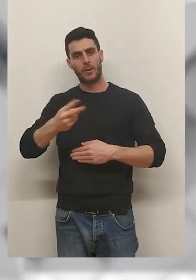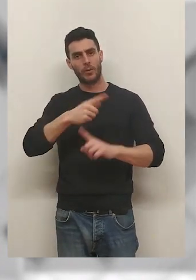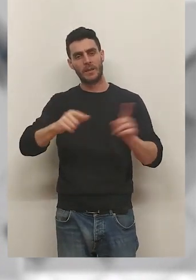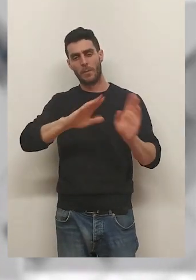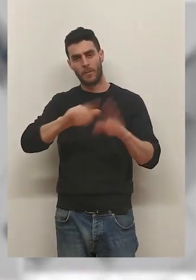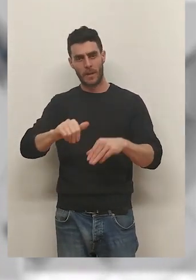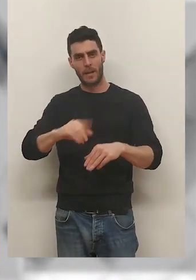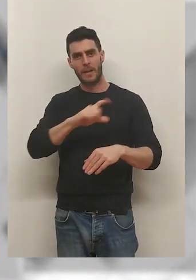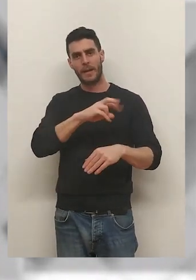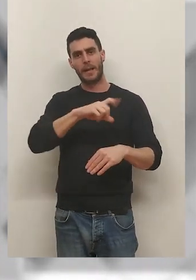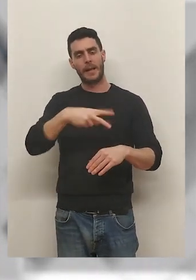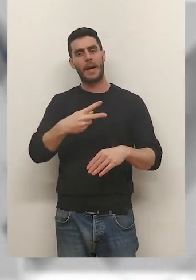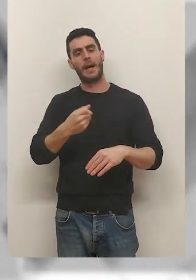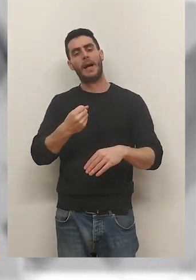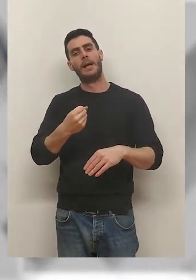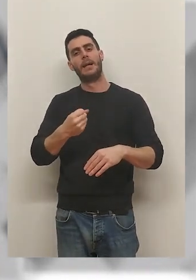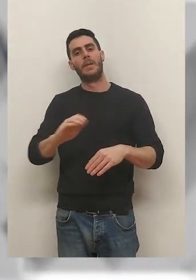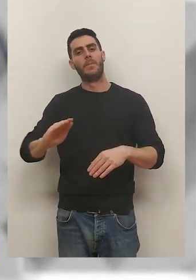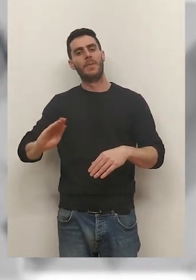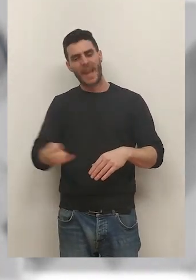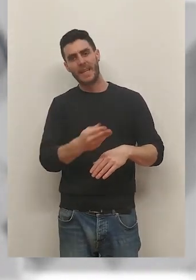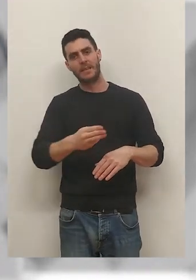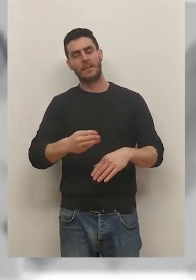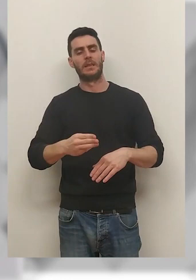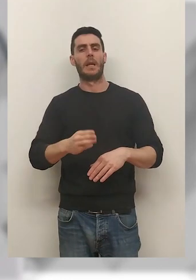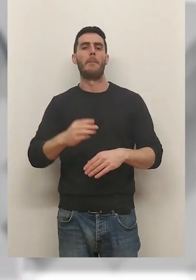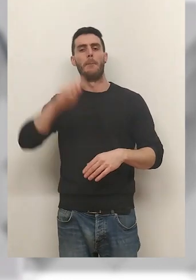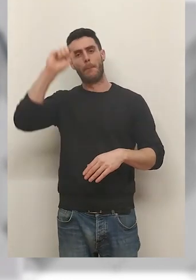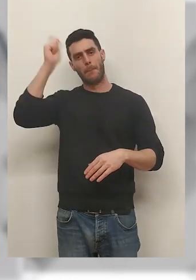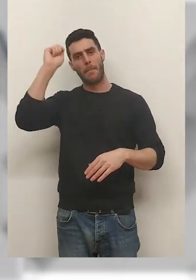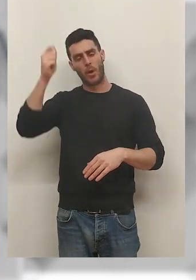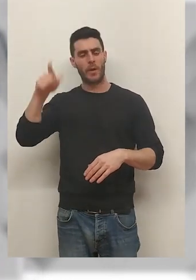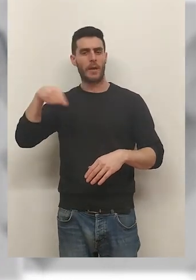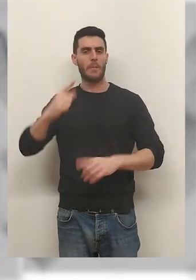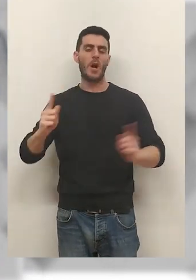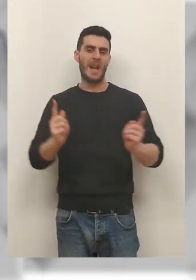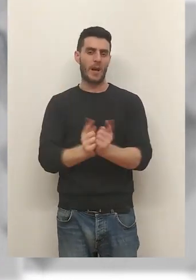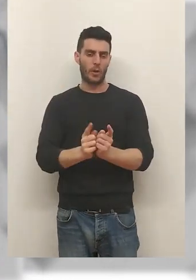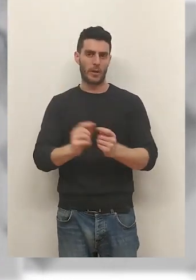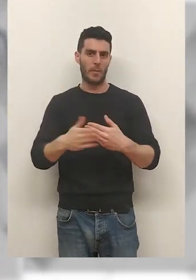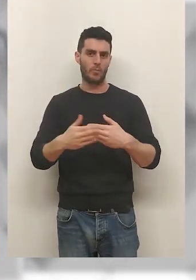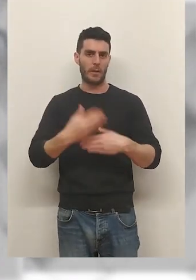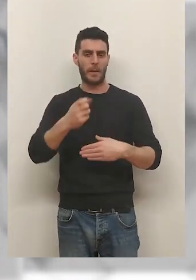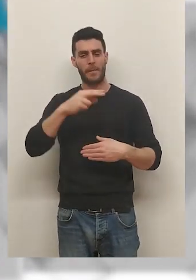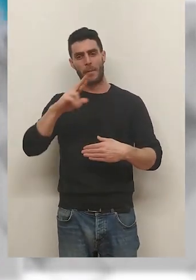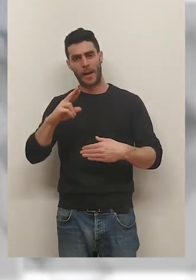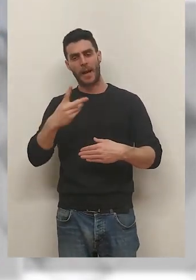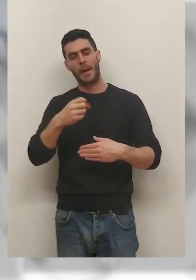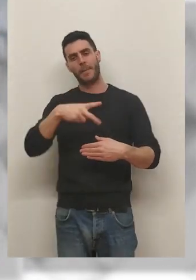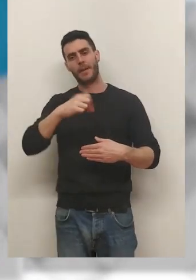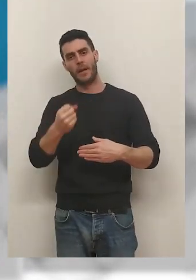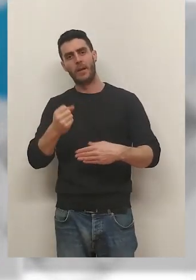semifinal sería Oberena-Tenis-Pamplona. Y luego nos iríamos a Palacorta que sería Puertas-Bamar-Amaya